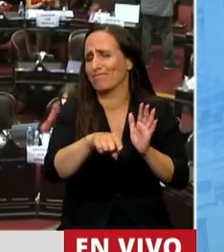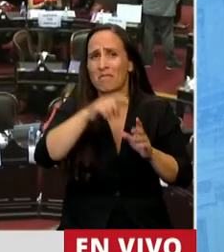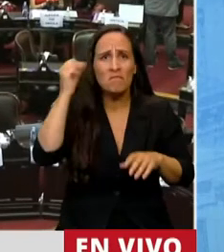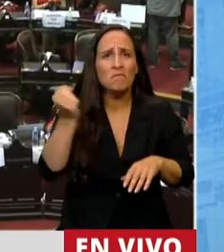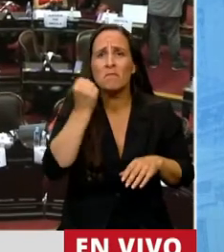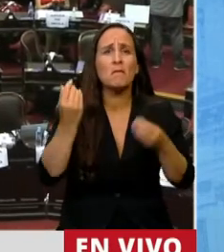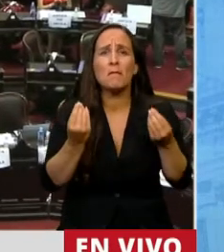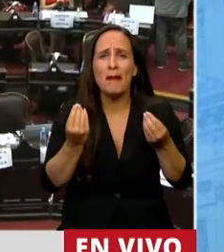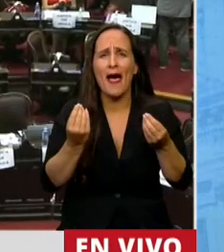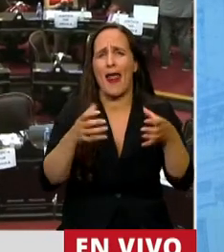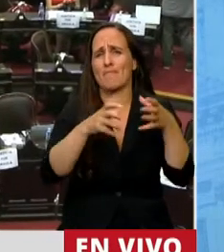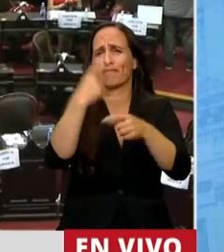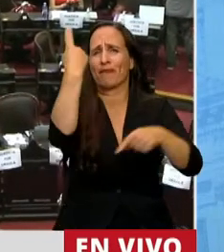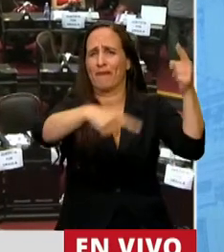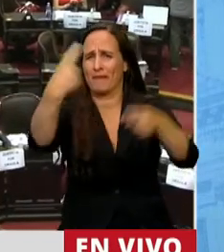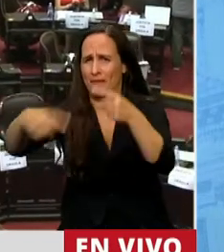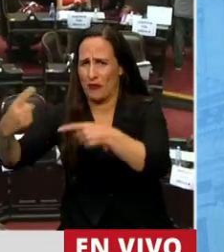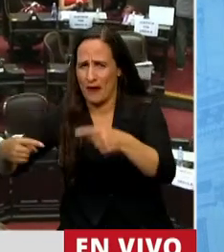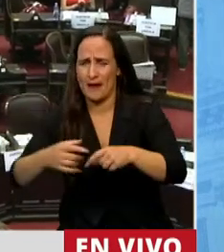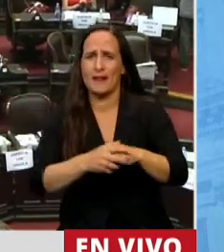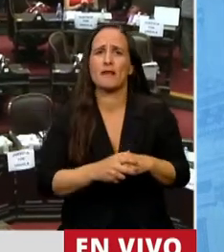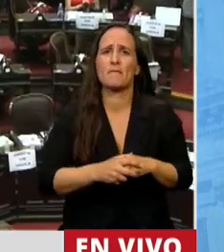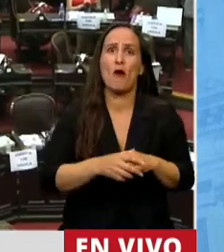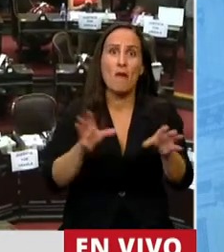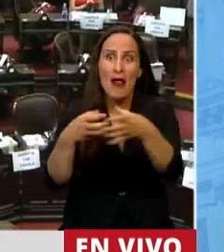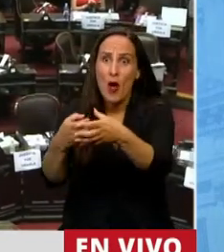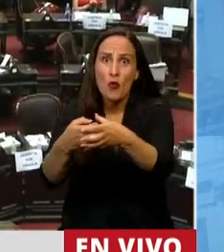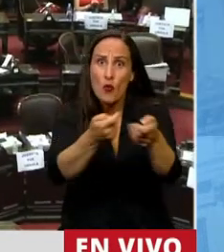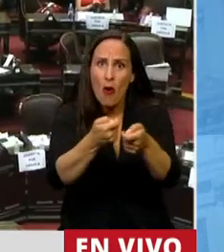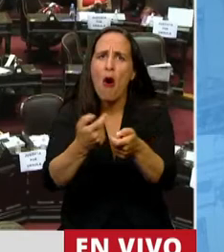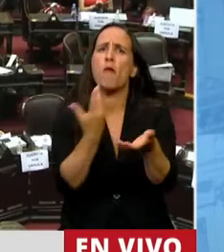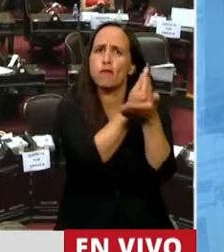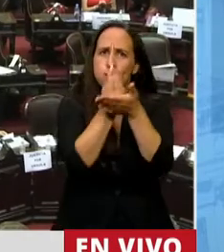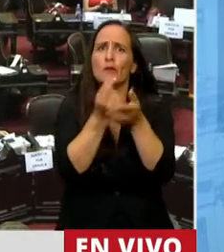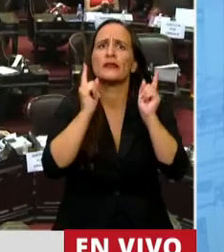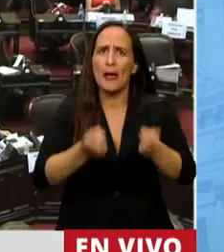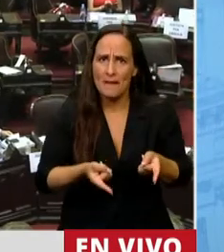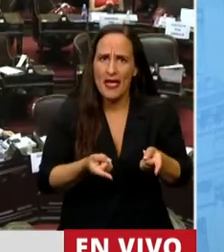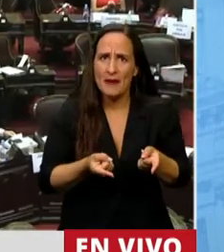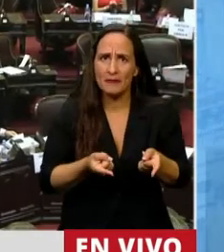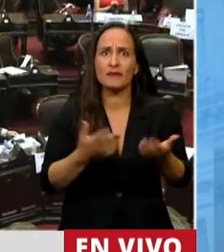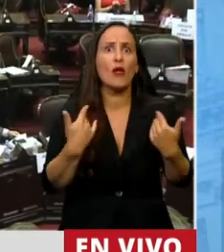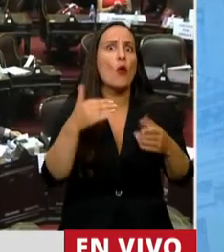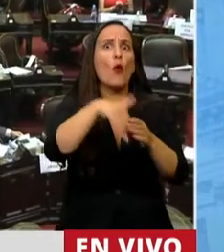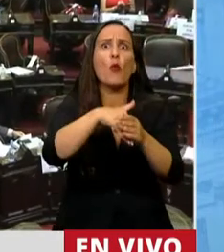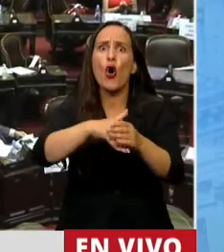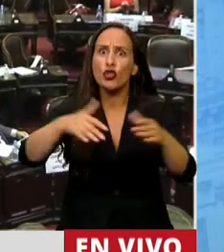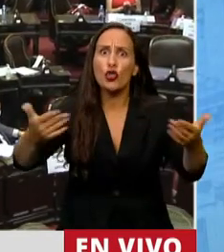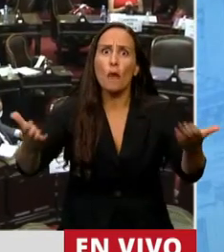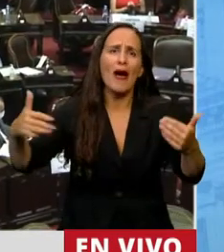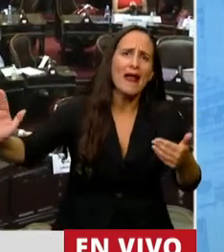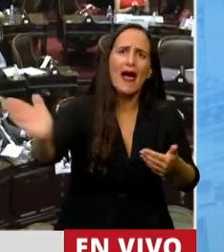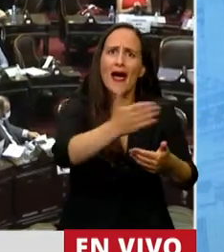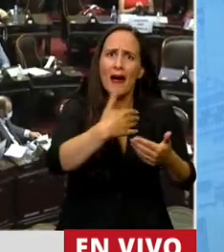al pluralismo, a la representación de las minorías, al llamado al voto a los ciudadanos, haciendo trascender el